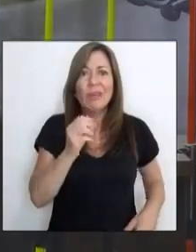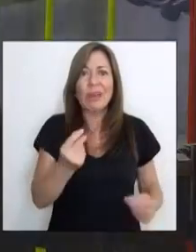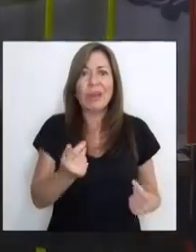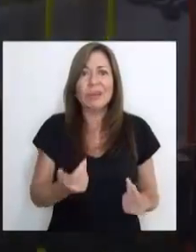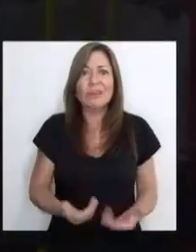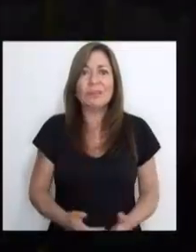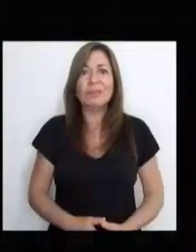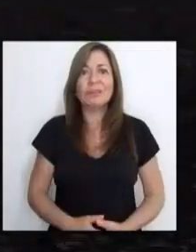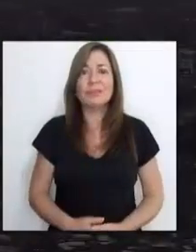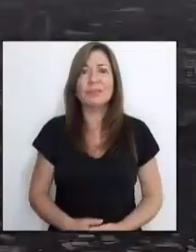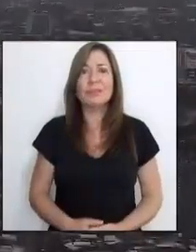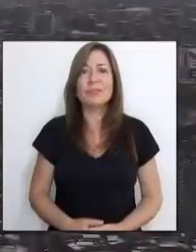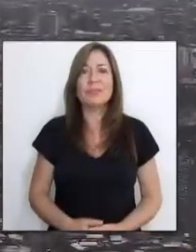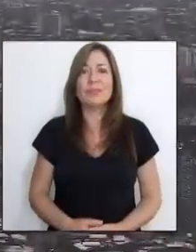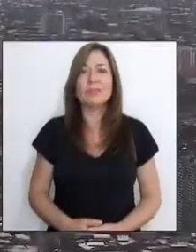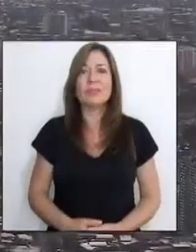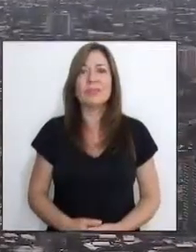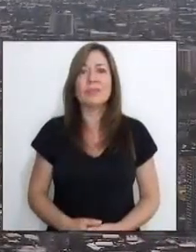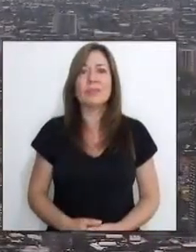mano atrás.